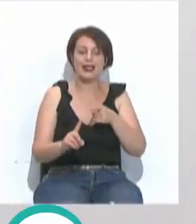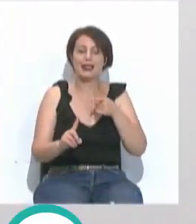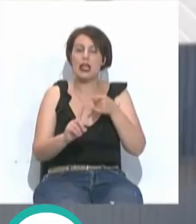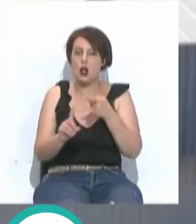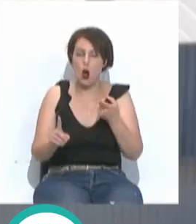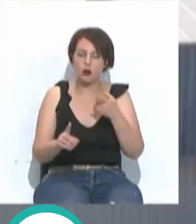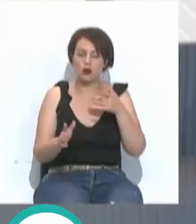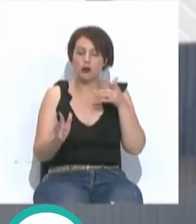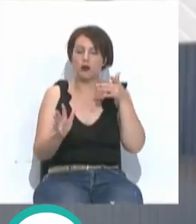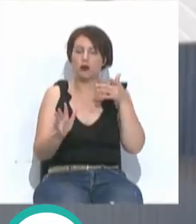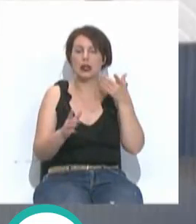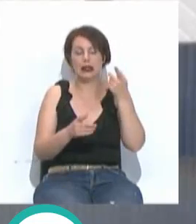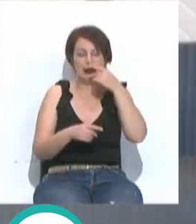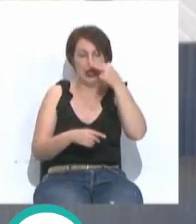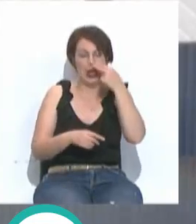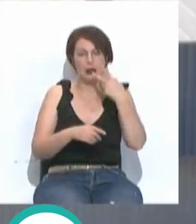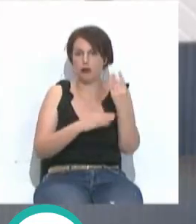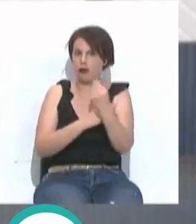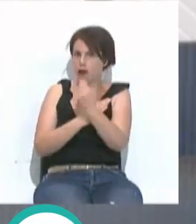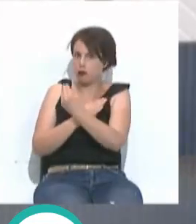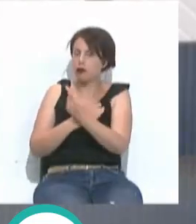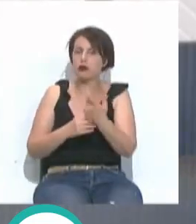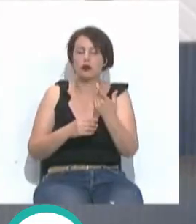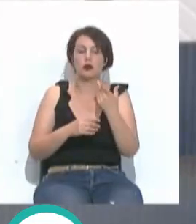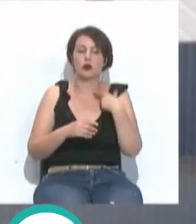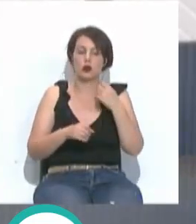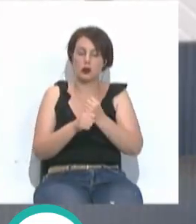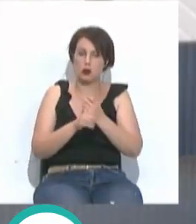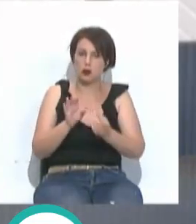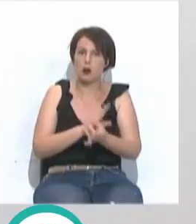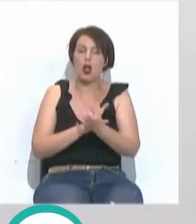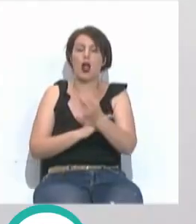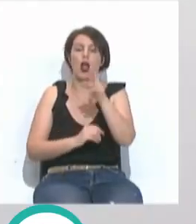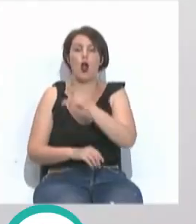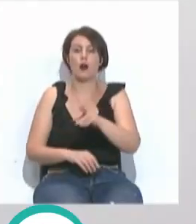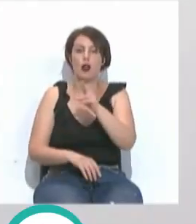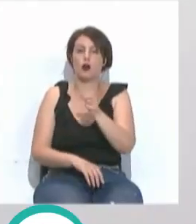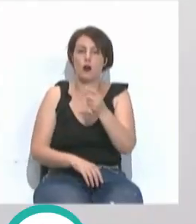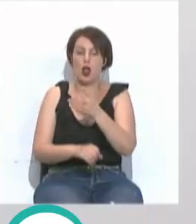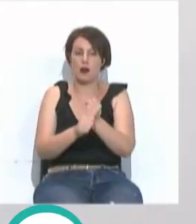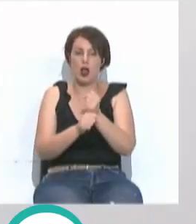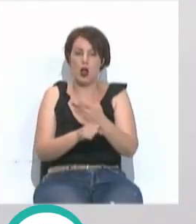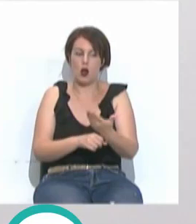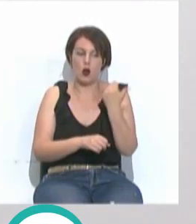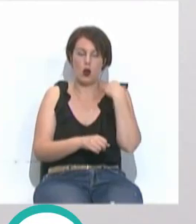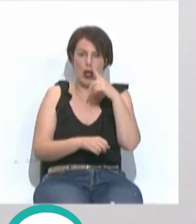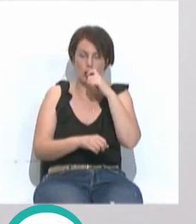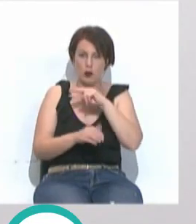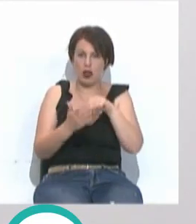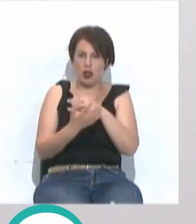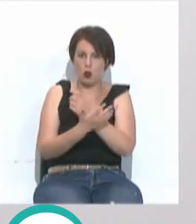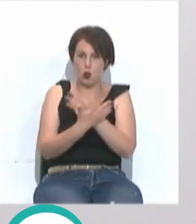interés de muchísimos inversores. Estamos creando empleo, se están recuperando cifras de empleo del 2019,